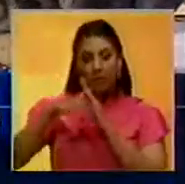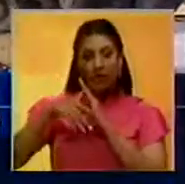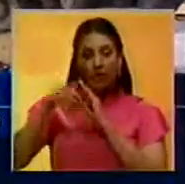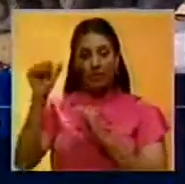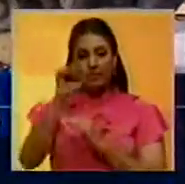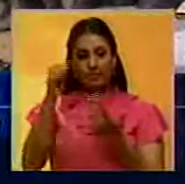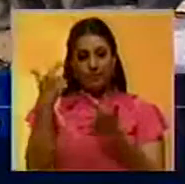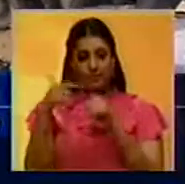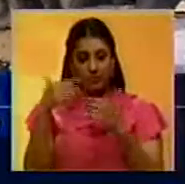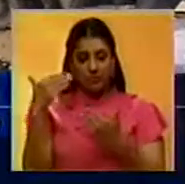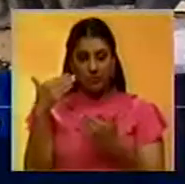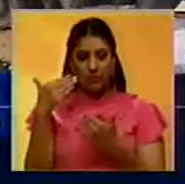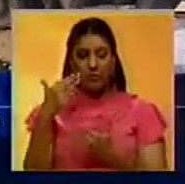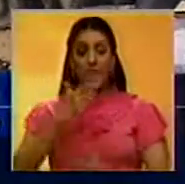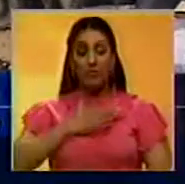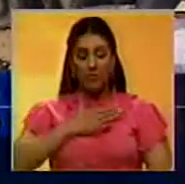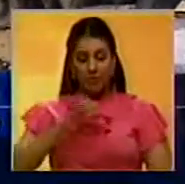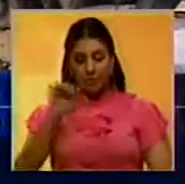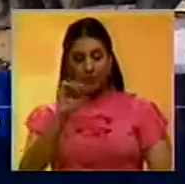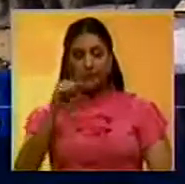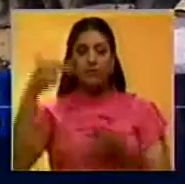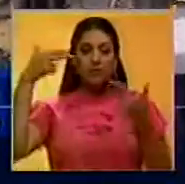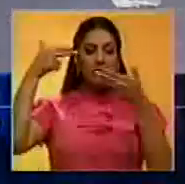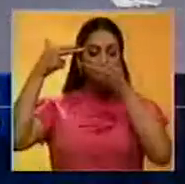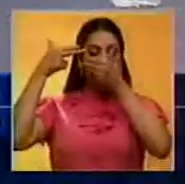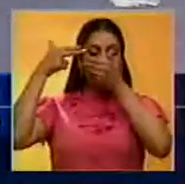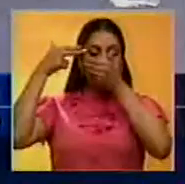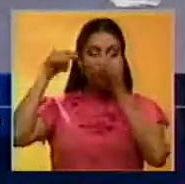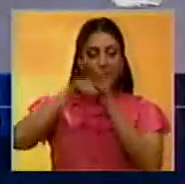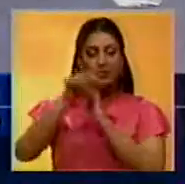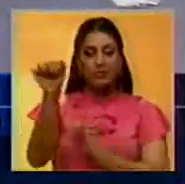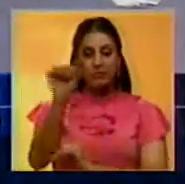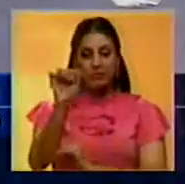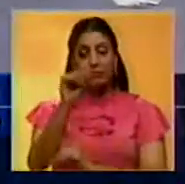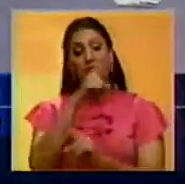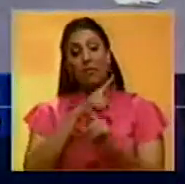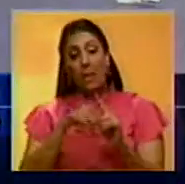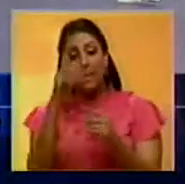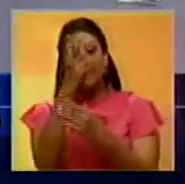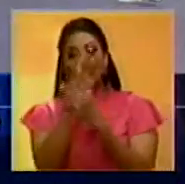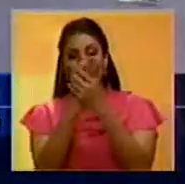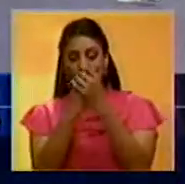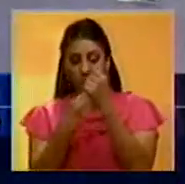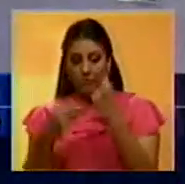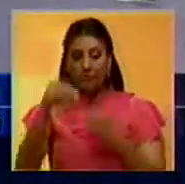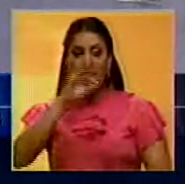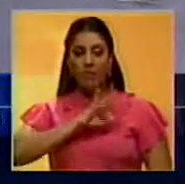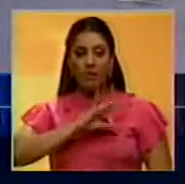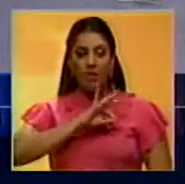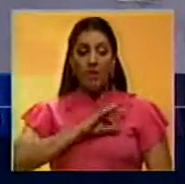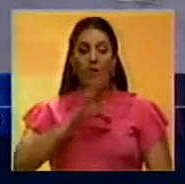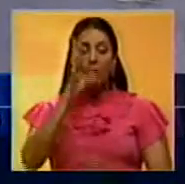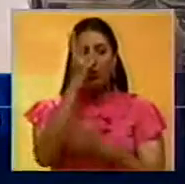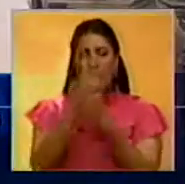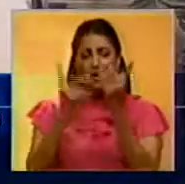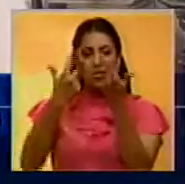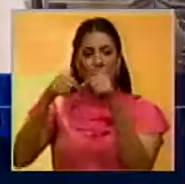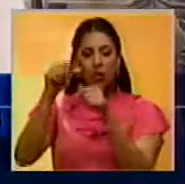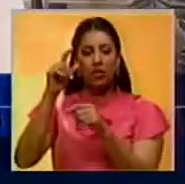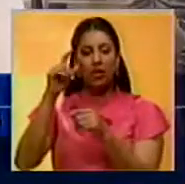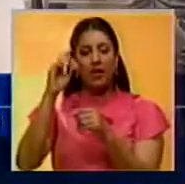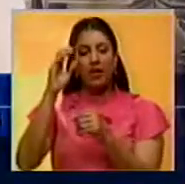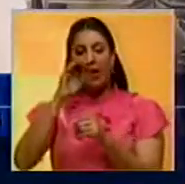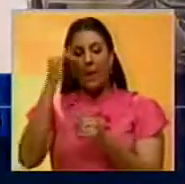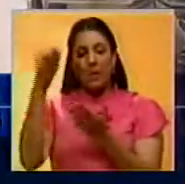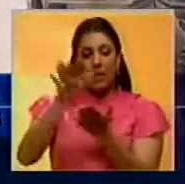vehículo en la urbina. El propietario fue obligado a permanecer en su carro, pero logró evadir a los antisociales quienes huyeron vía Mariche para